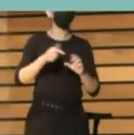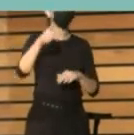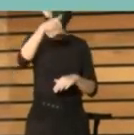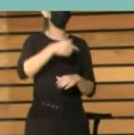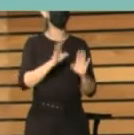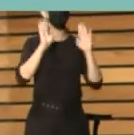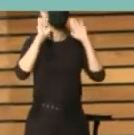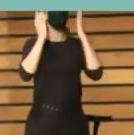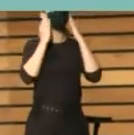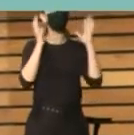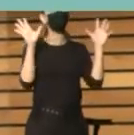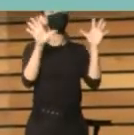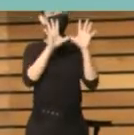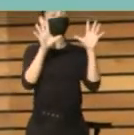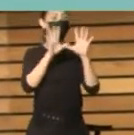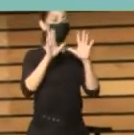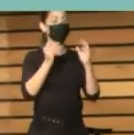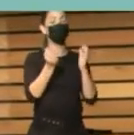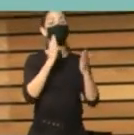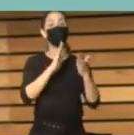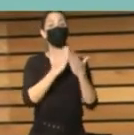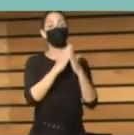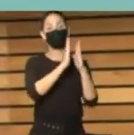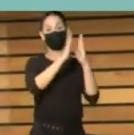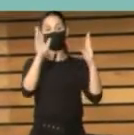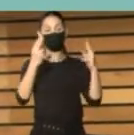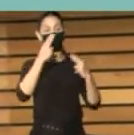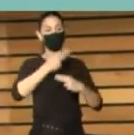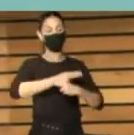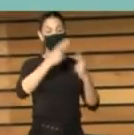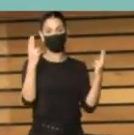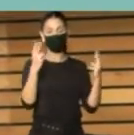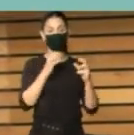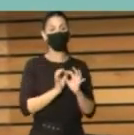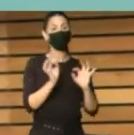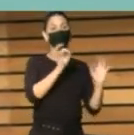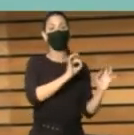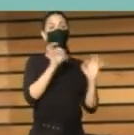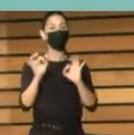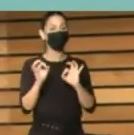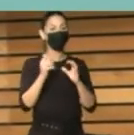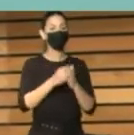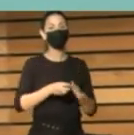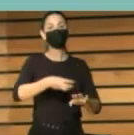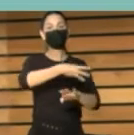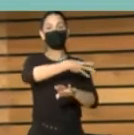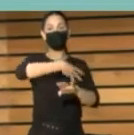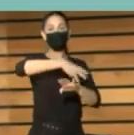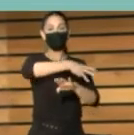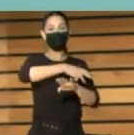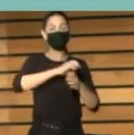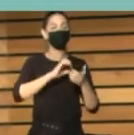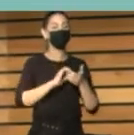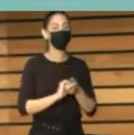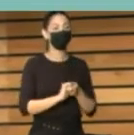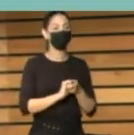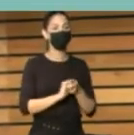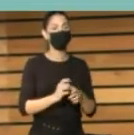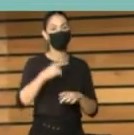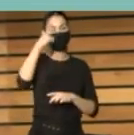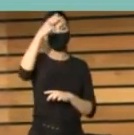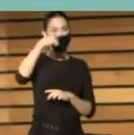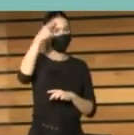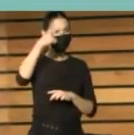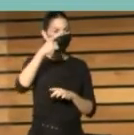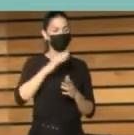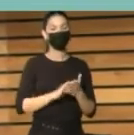X Congreso Nacional de Bibliotecas Públicas, que ha organizado el Ministerio de Cultura y Deporte en colaboración con el Comité Científico y con el Gobierno de